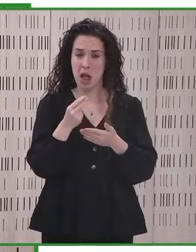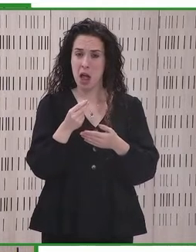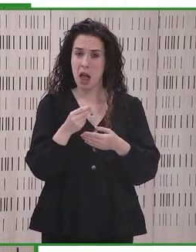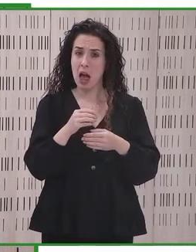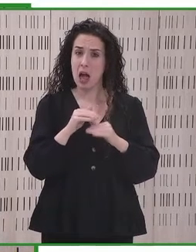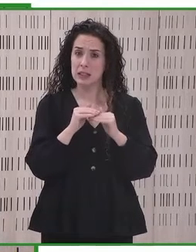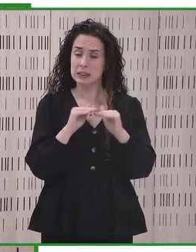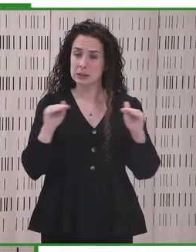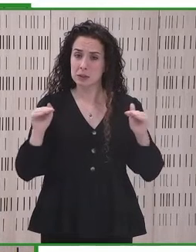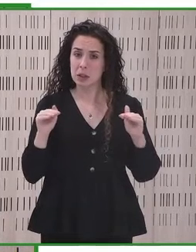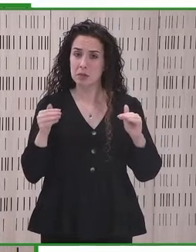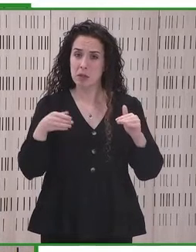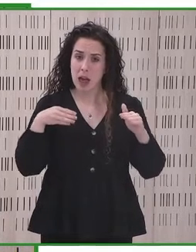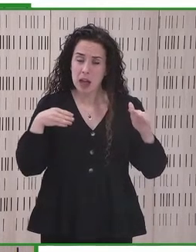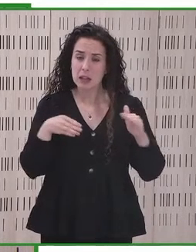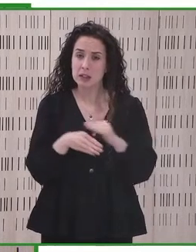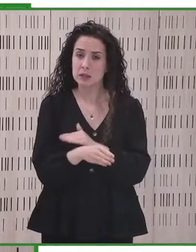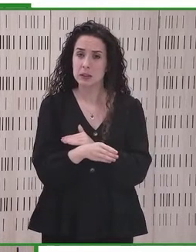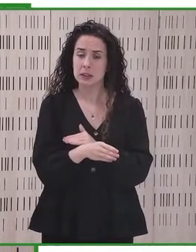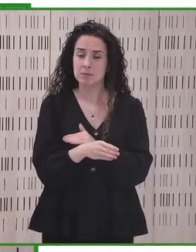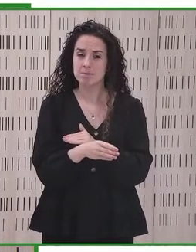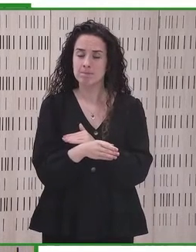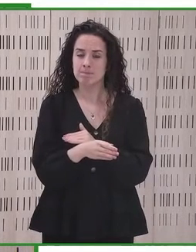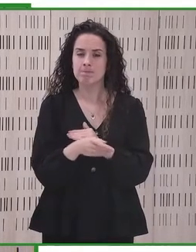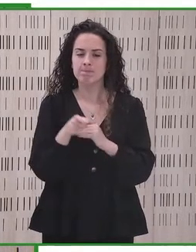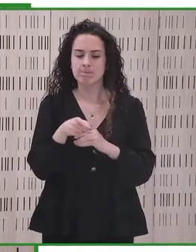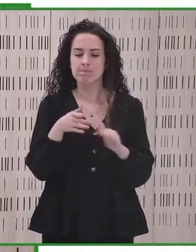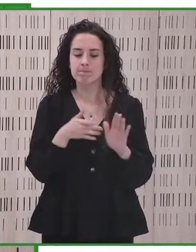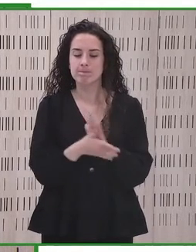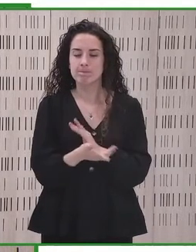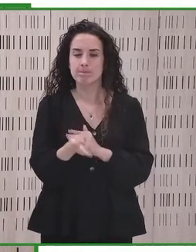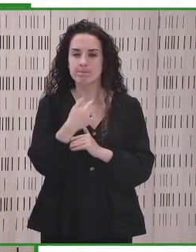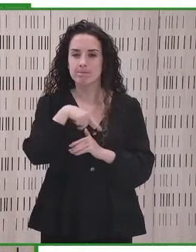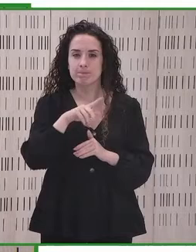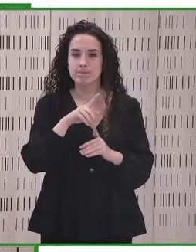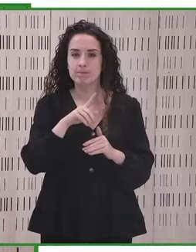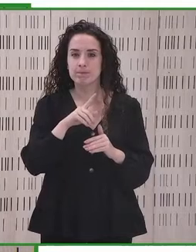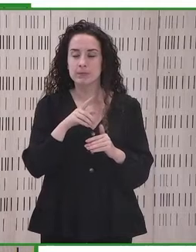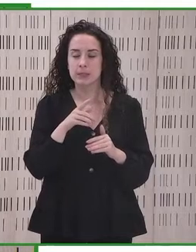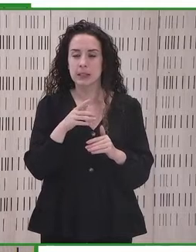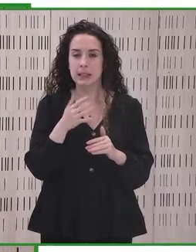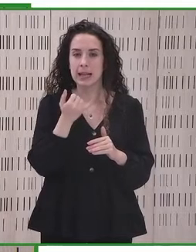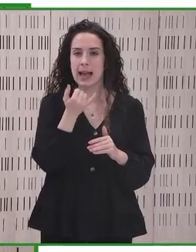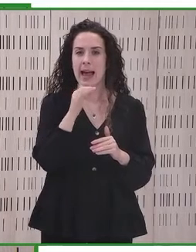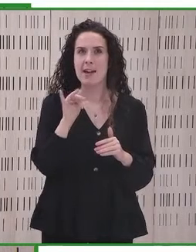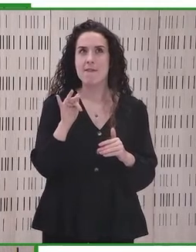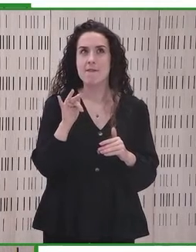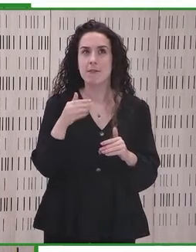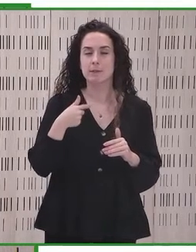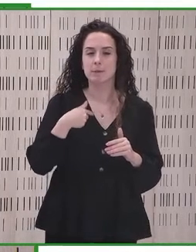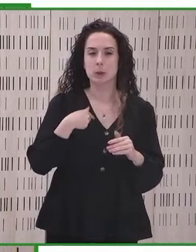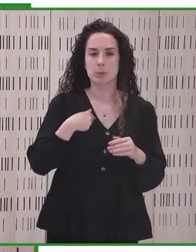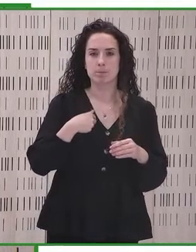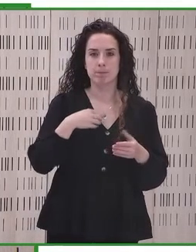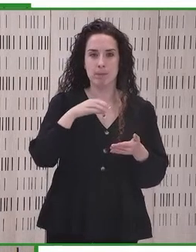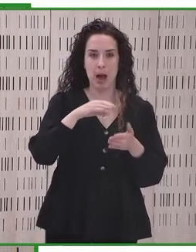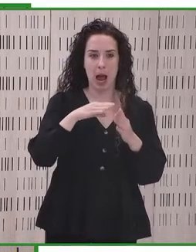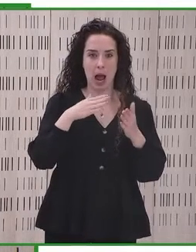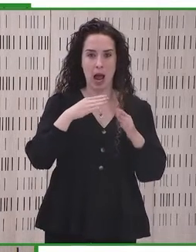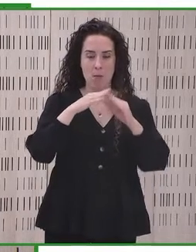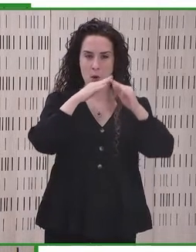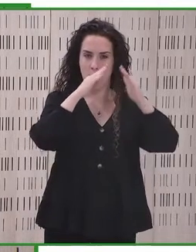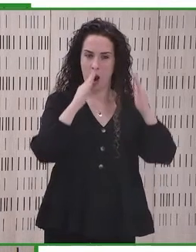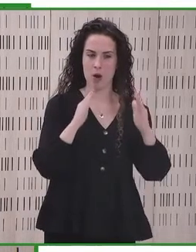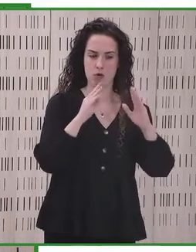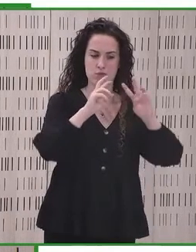de la accesibilidad, nos estamos refiriendo a que si para que yo pueda hacer una reforma en mi